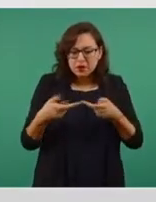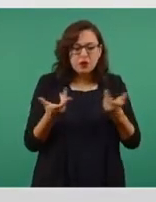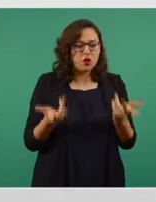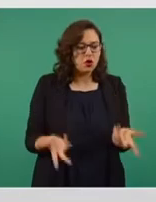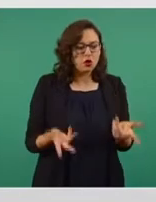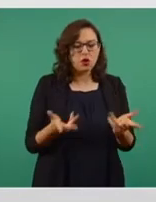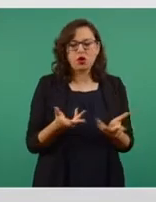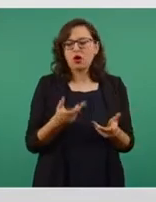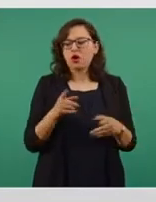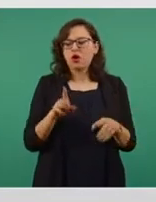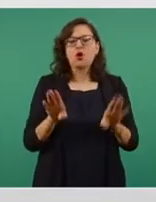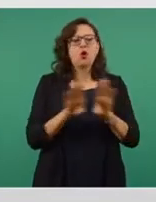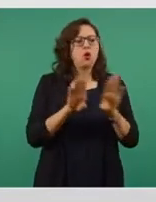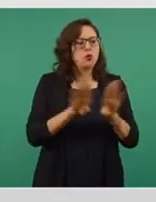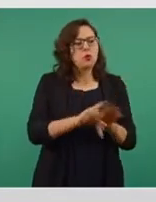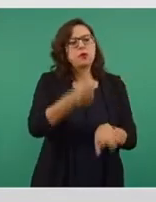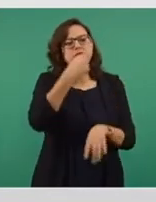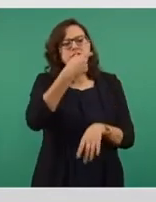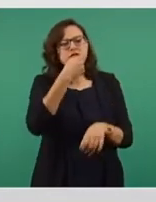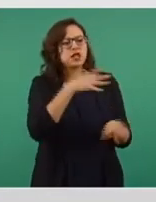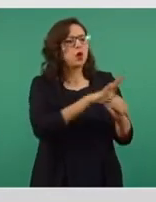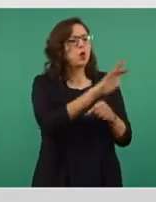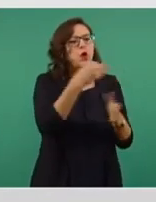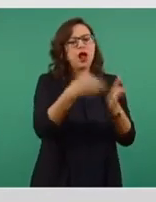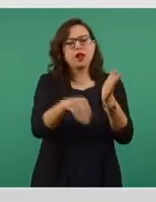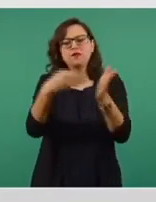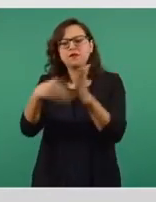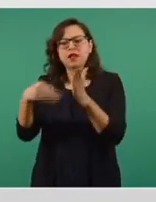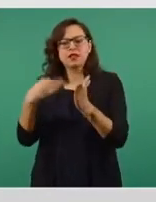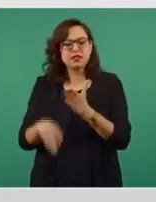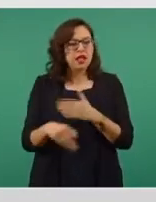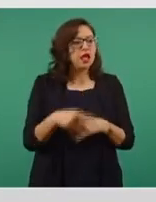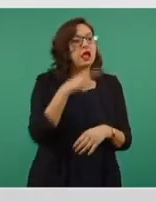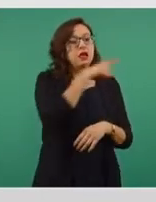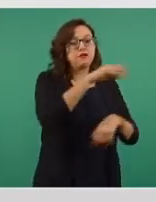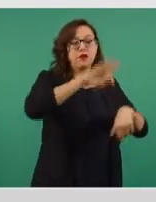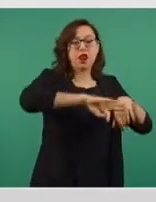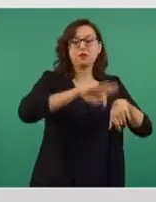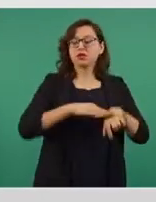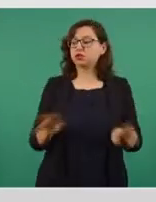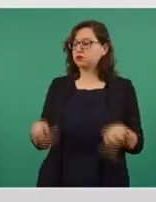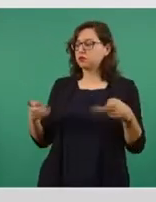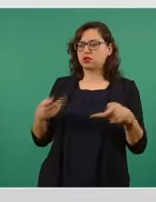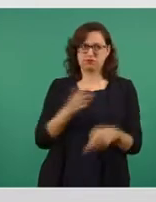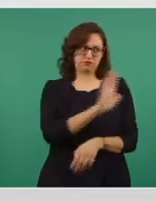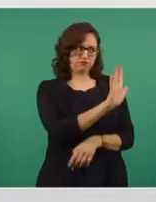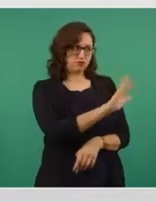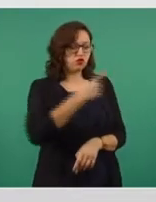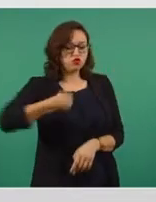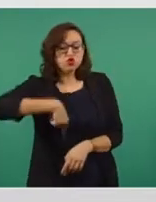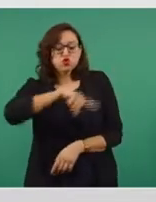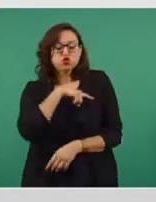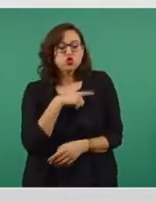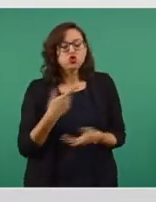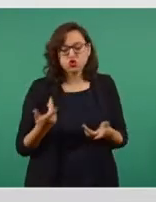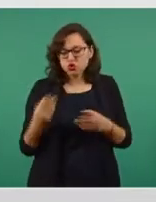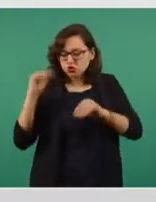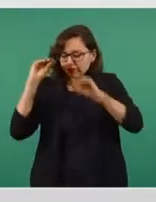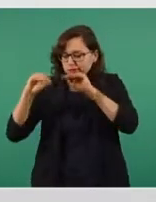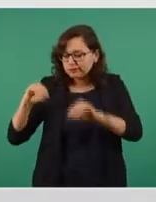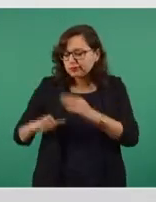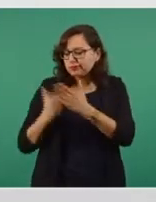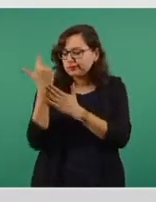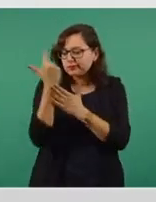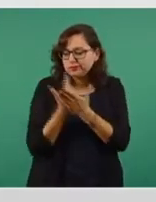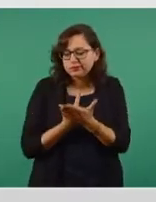que deciden los expertos de la medicina y no lo que quieren los proveedores. En 2019 se integraron